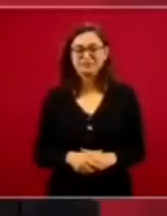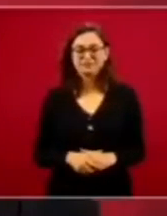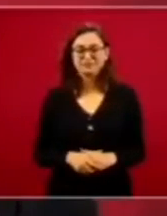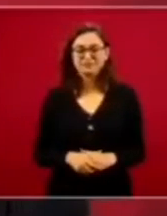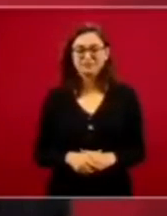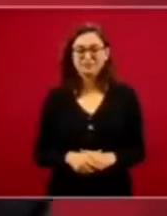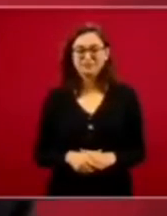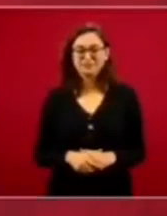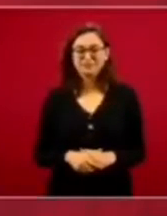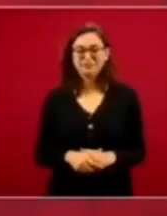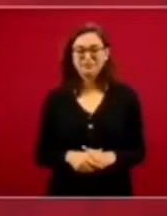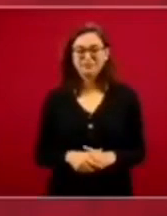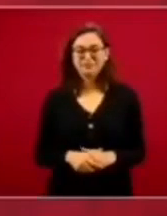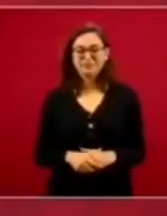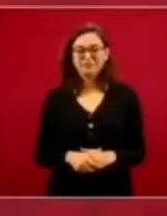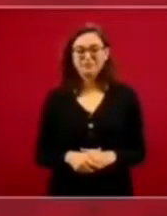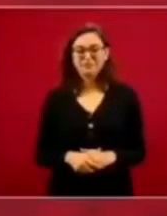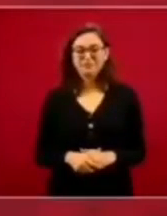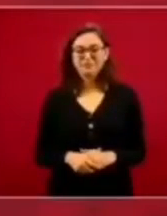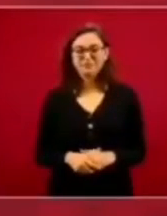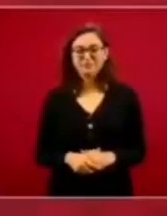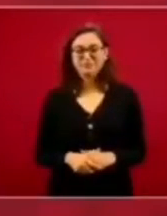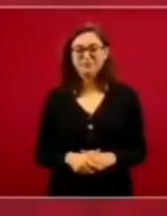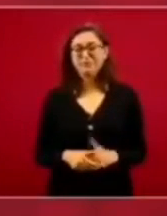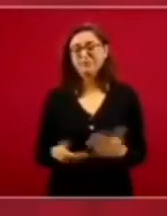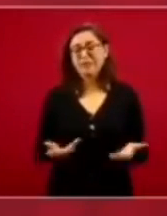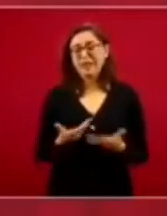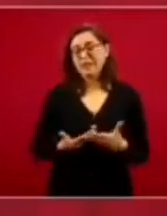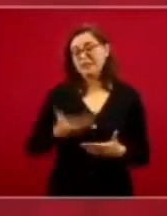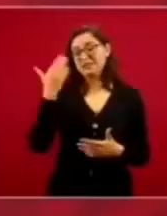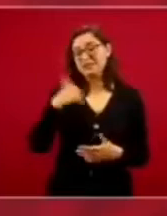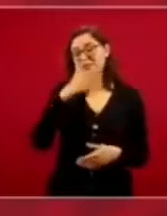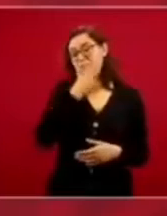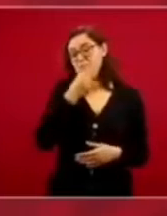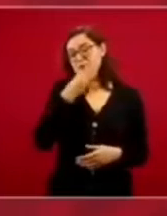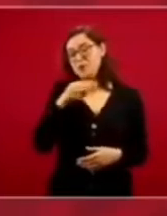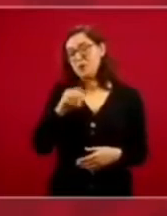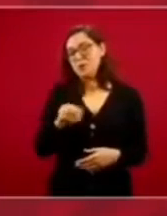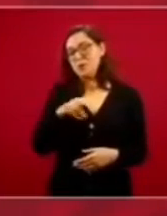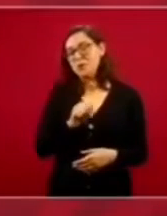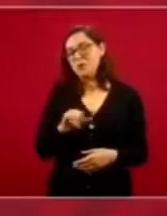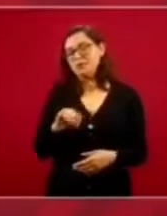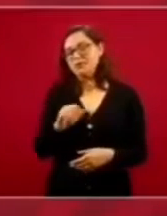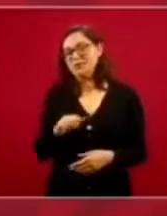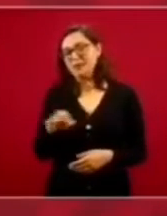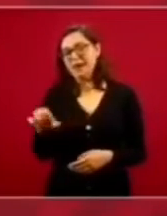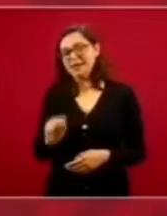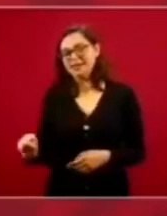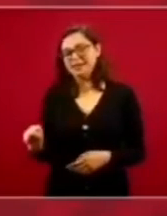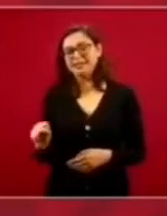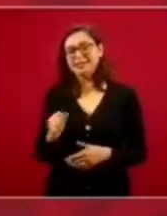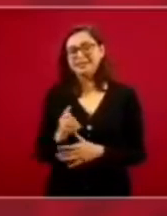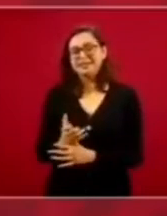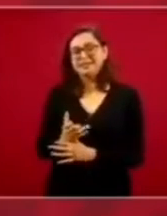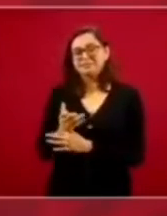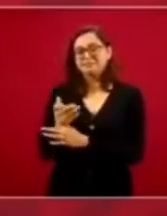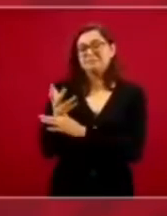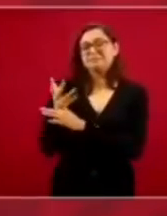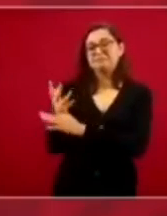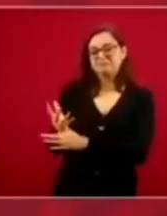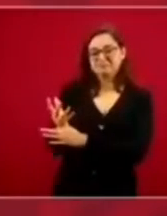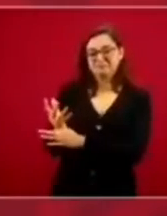Décimo, decía Monsi Valls que la verdadera doctrina de